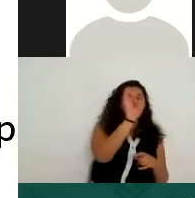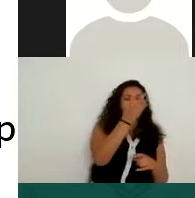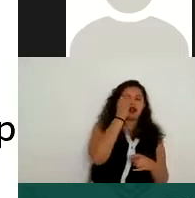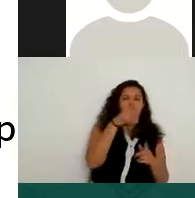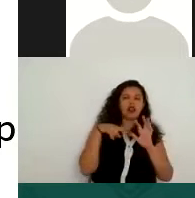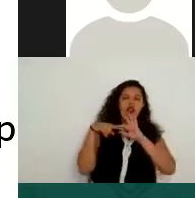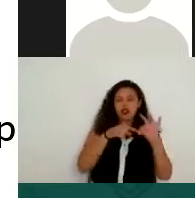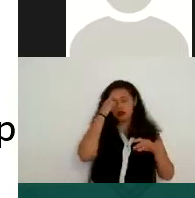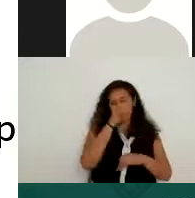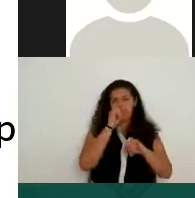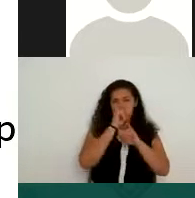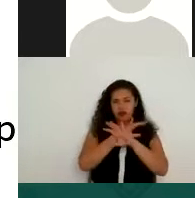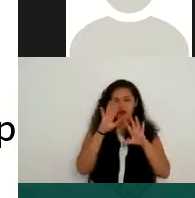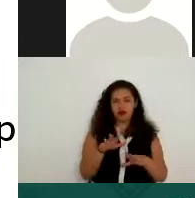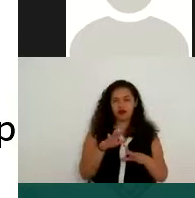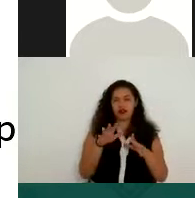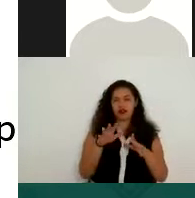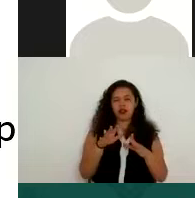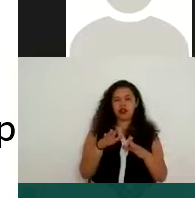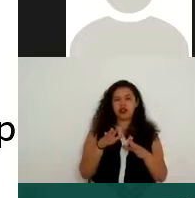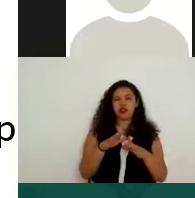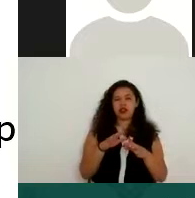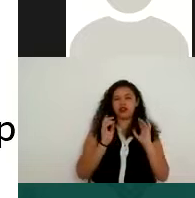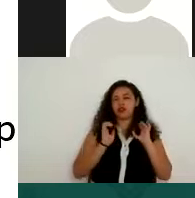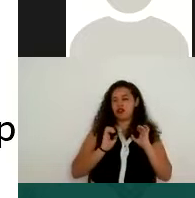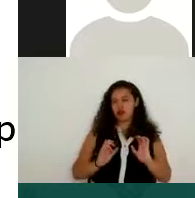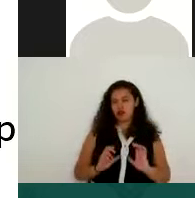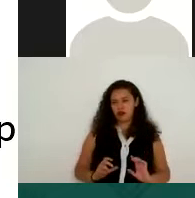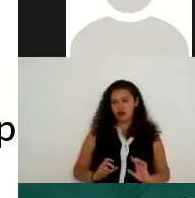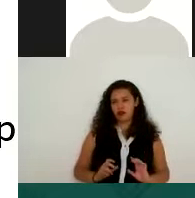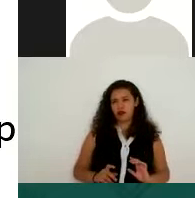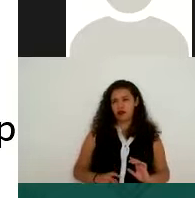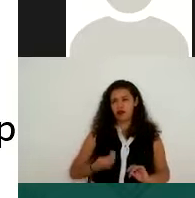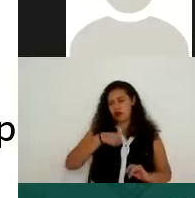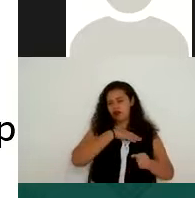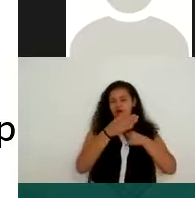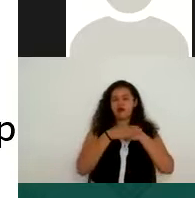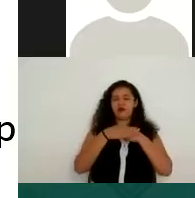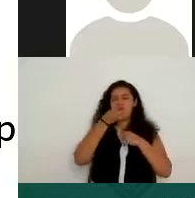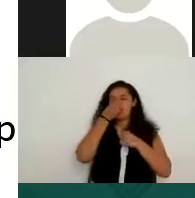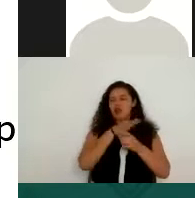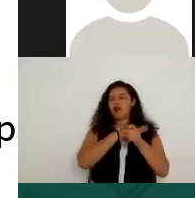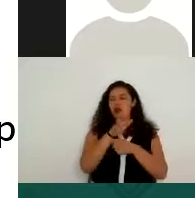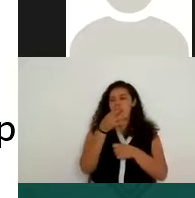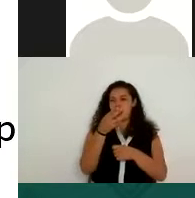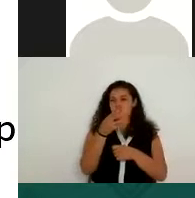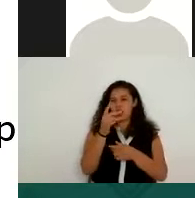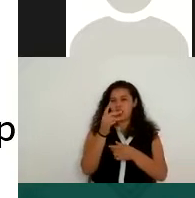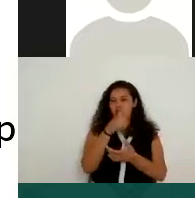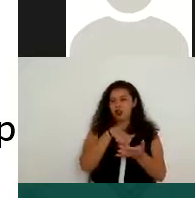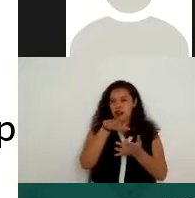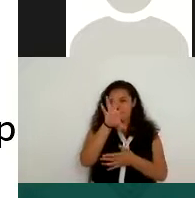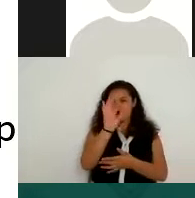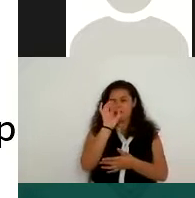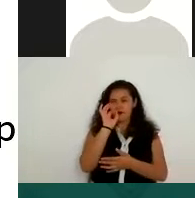Tratamiento de Datos Biométricos. Esta, pues más adelante les vamos a dar la referencia. Se menciona que los datos biométricos personales